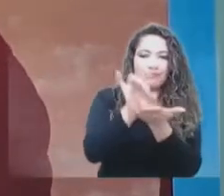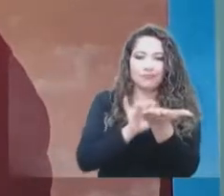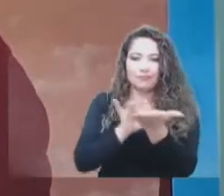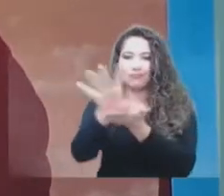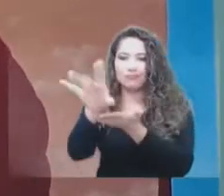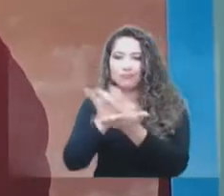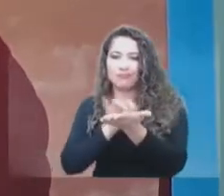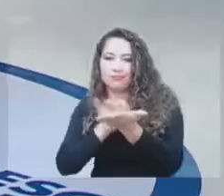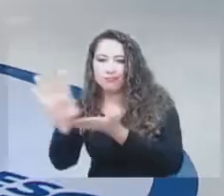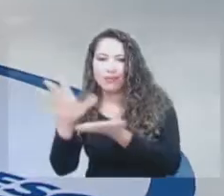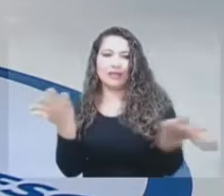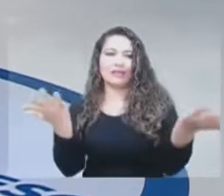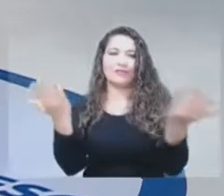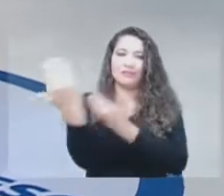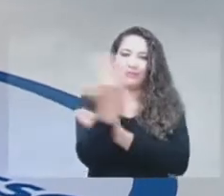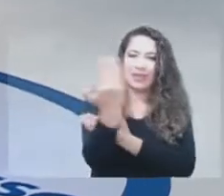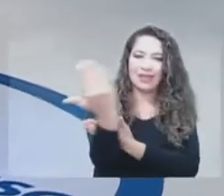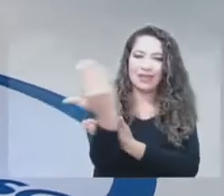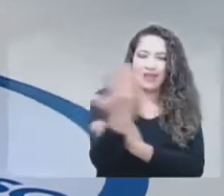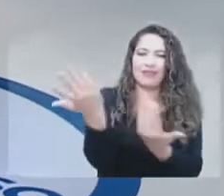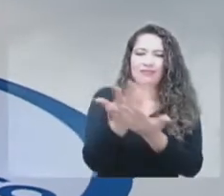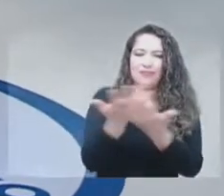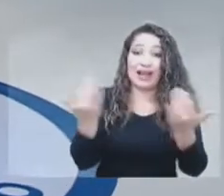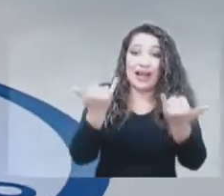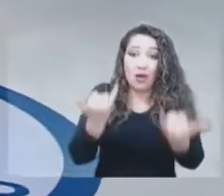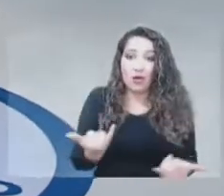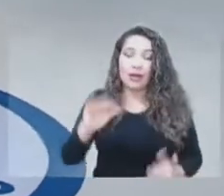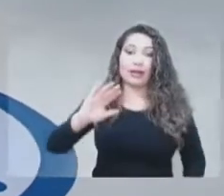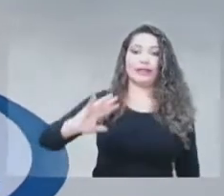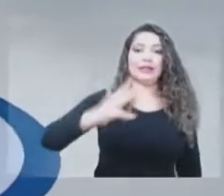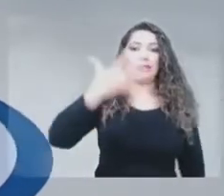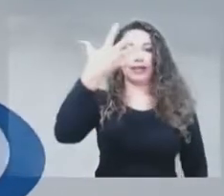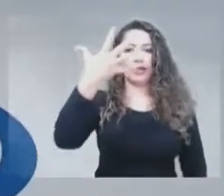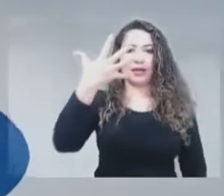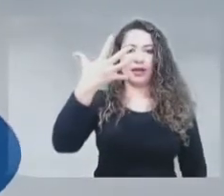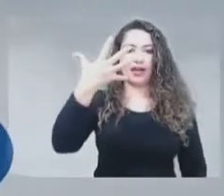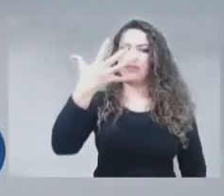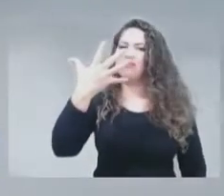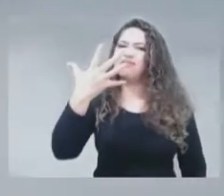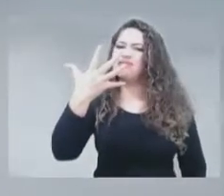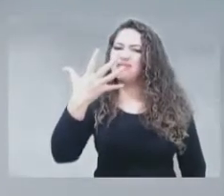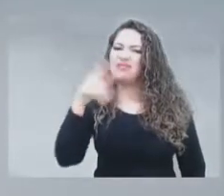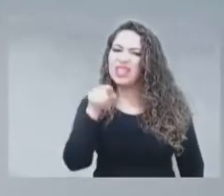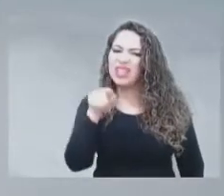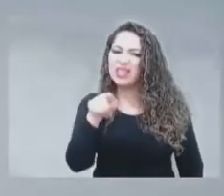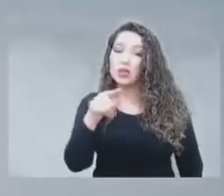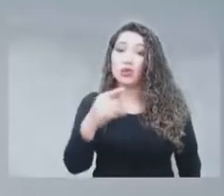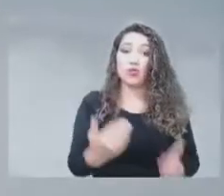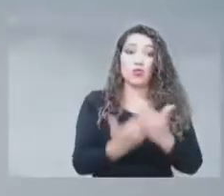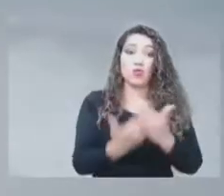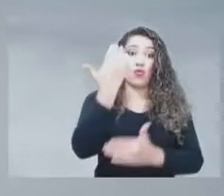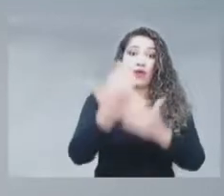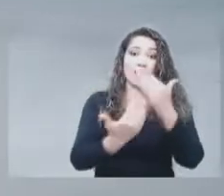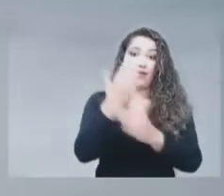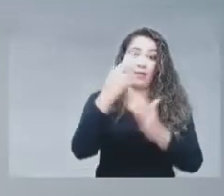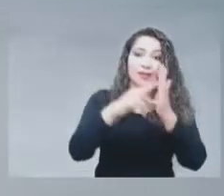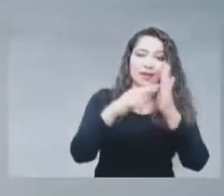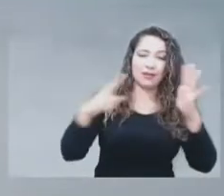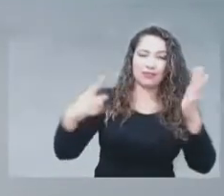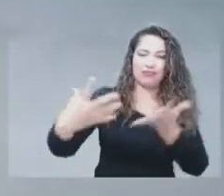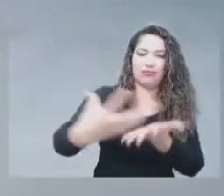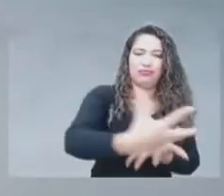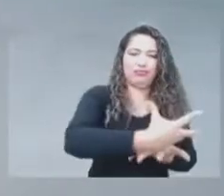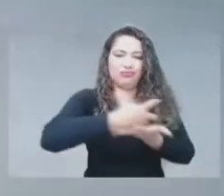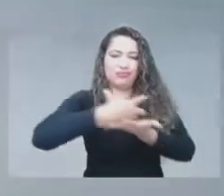se está implementando la quinta generación, que trae la implementación de nuevas tecnologías. Es una colección de tecnologías como